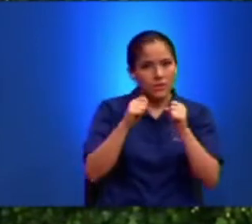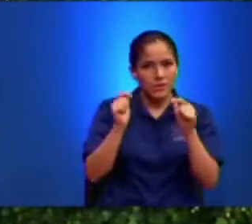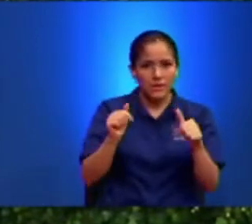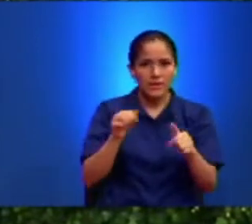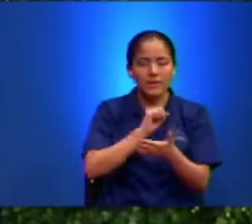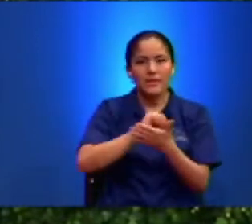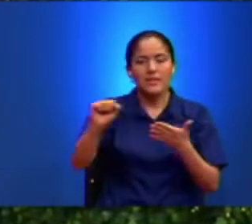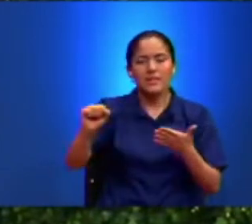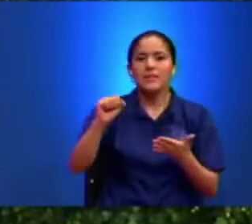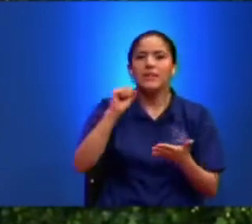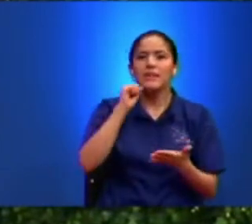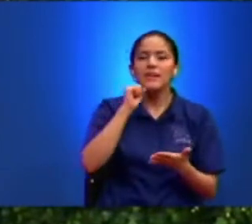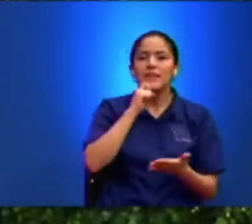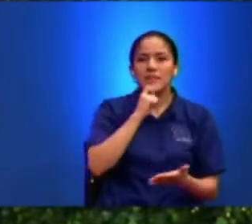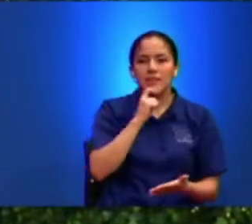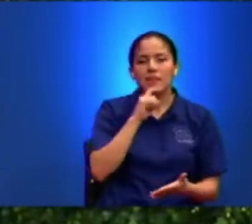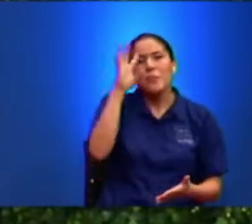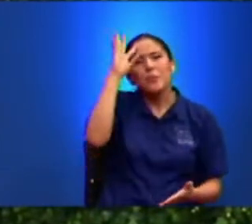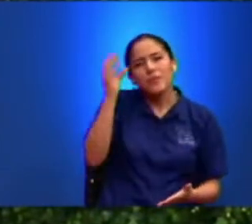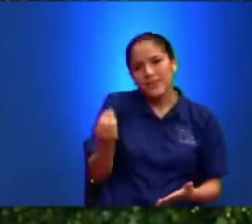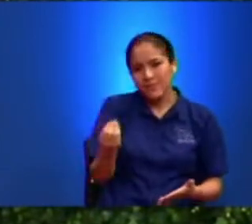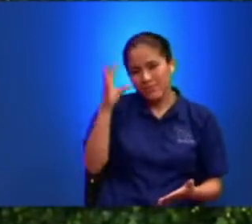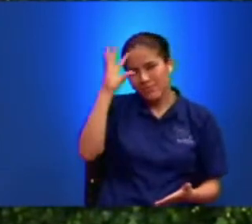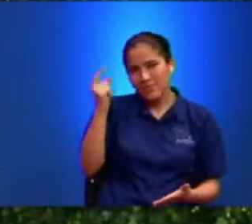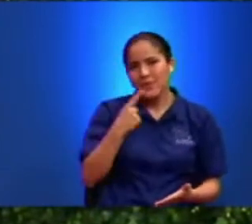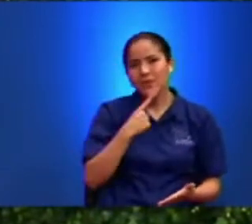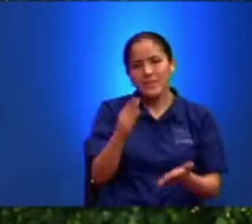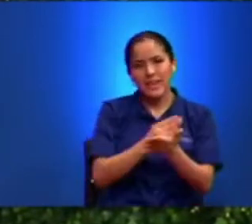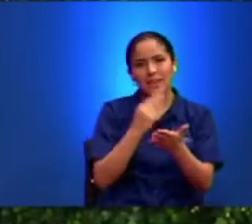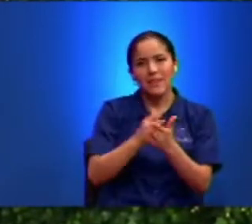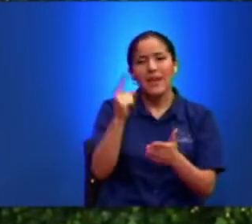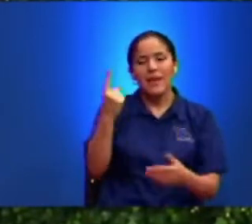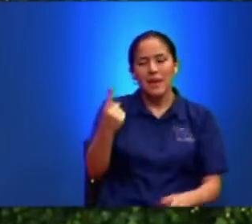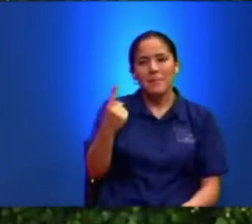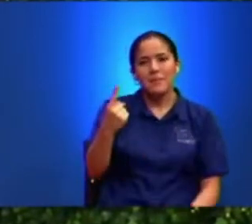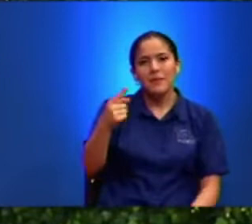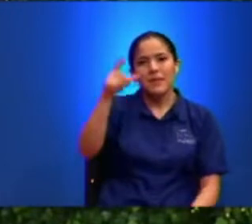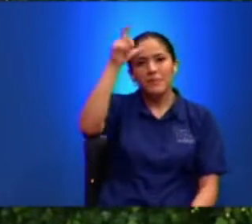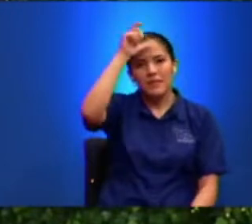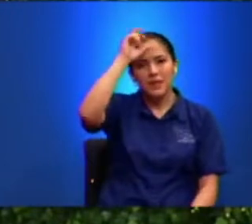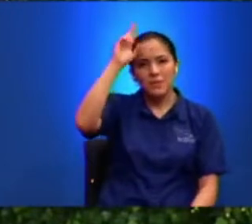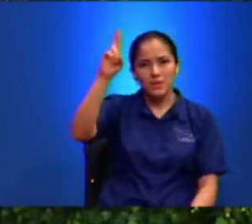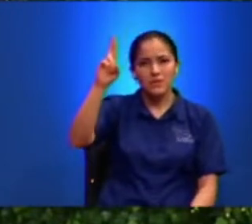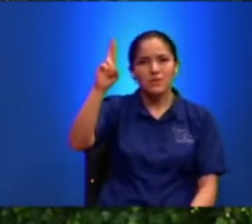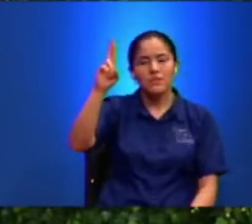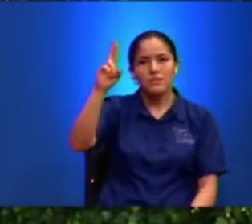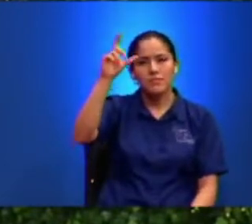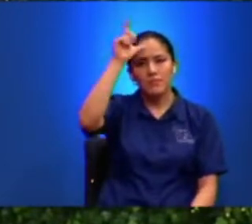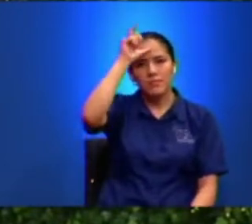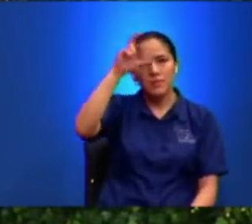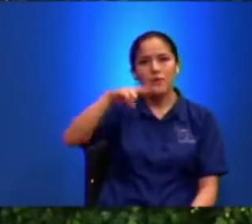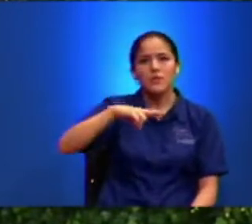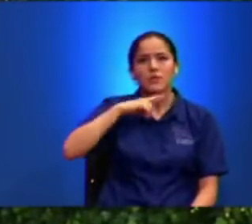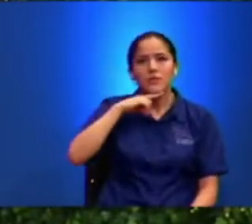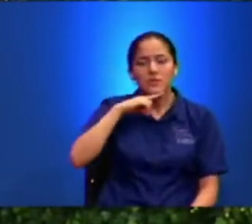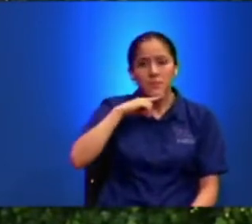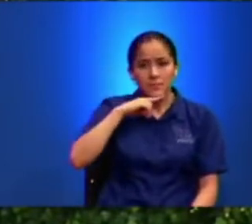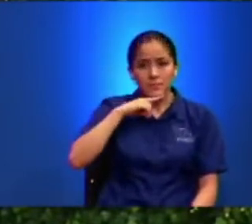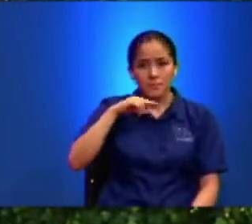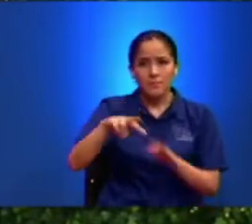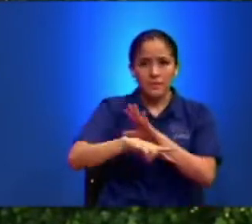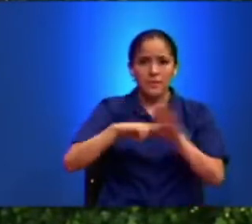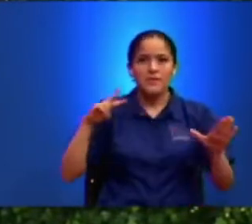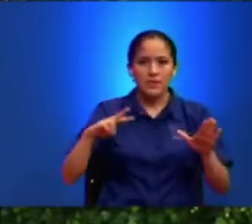¿Por qué lo digo yo? Porque lo dice la Biblia Primera de Corintios que es el versículo en donde nos basamos hoy En las dos